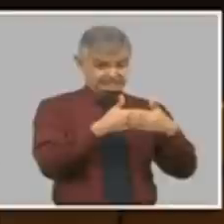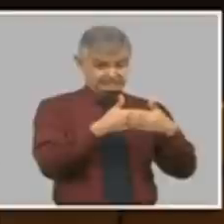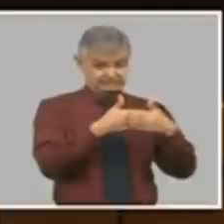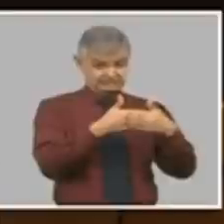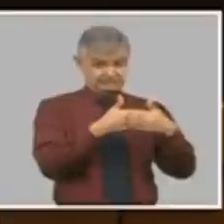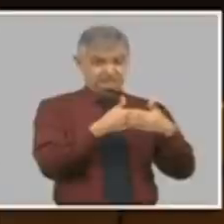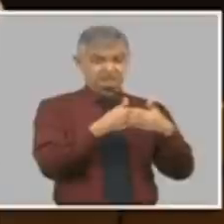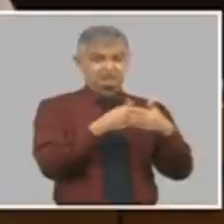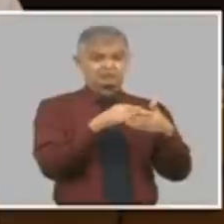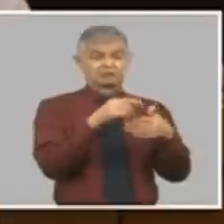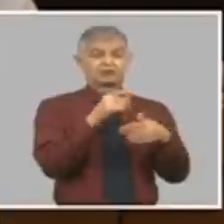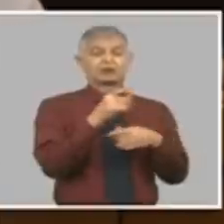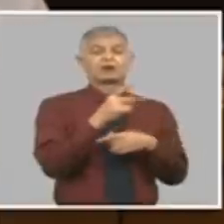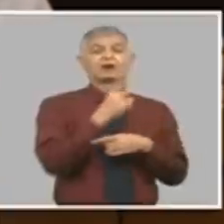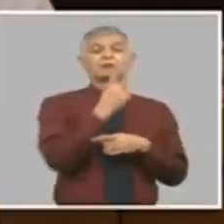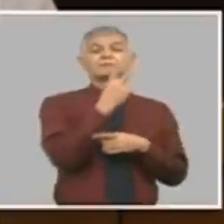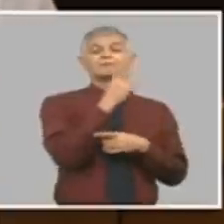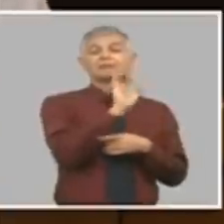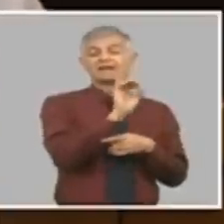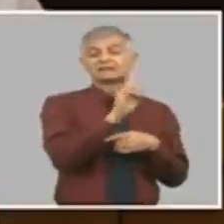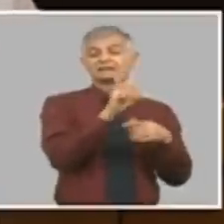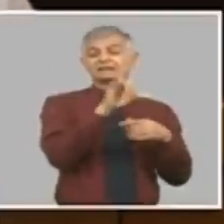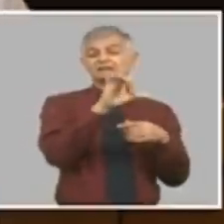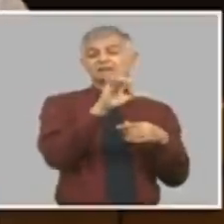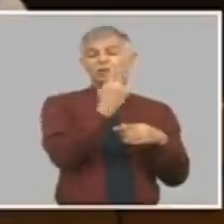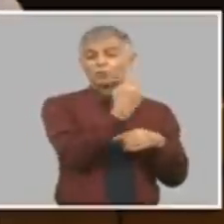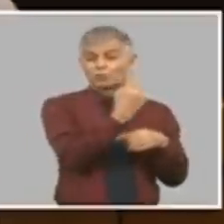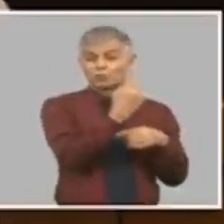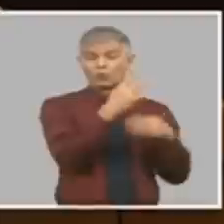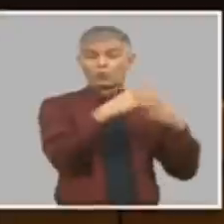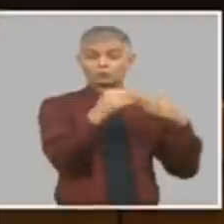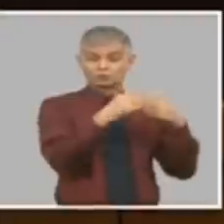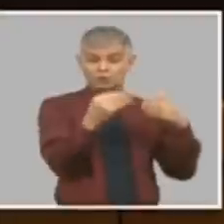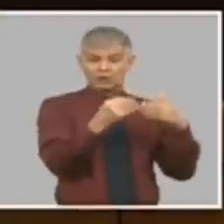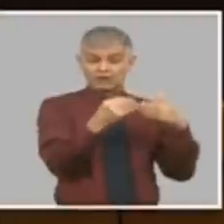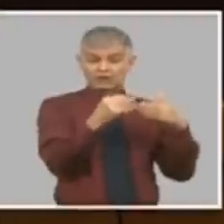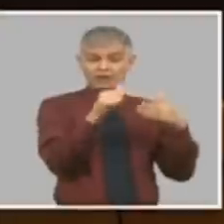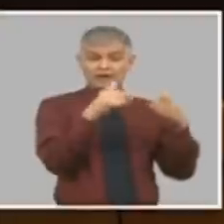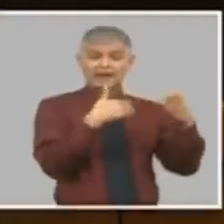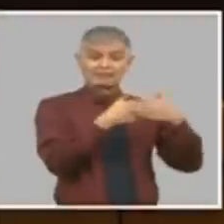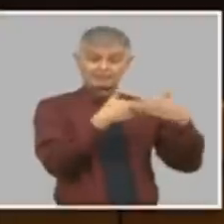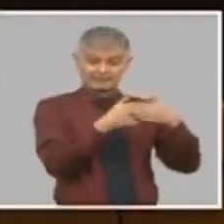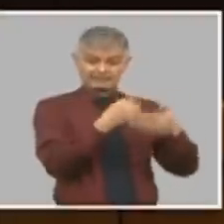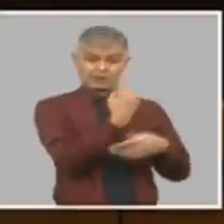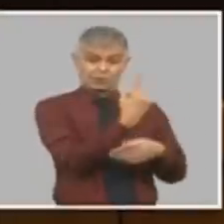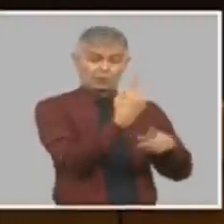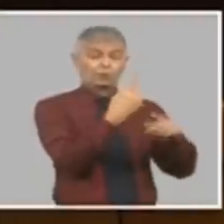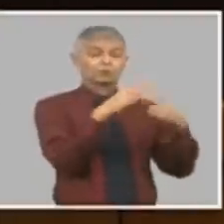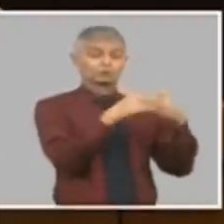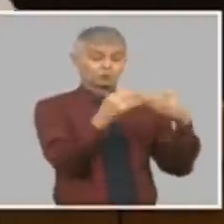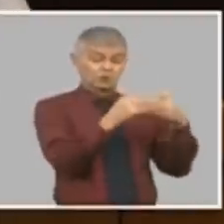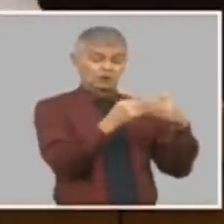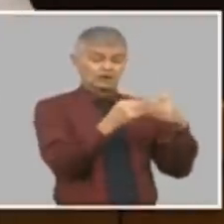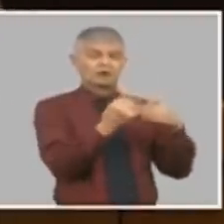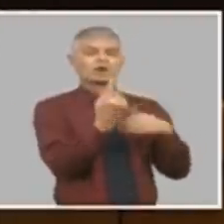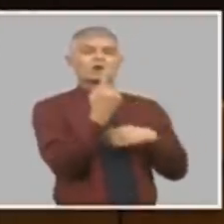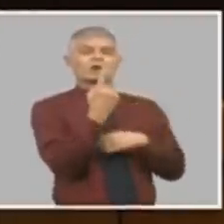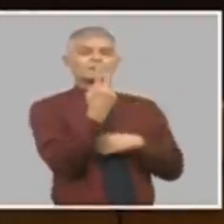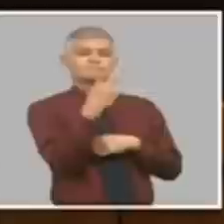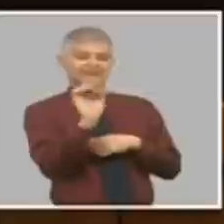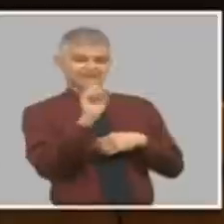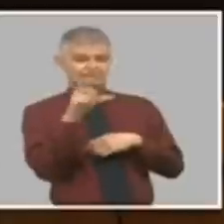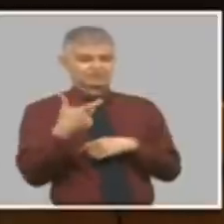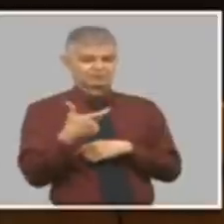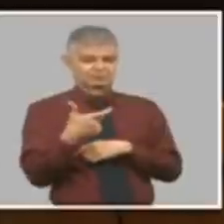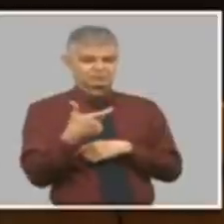va a valer un dólar? 20 pesos eso es lo que significa corregir el valor de la tasa de cambio y después inducir un cambio